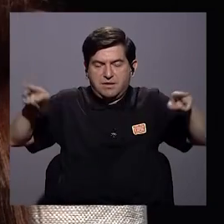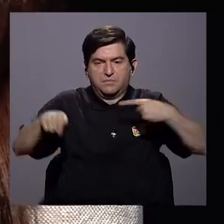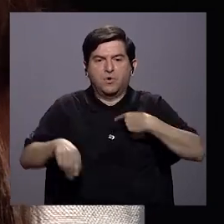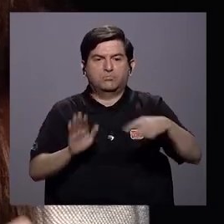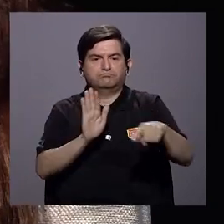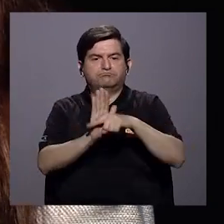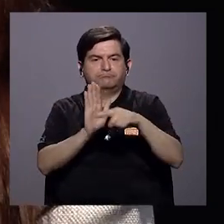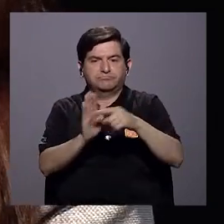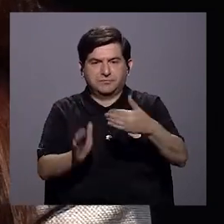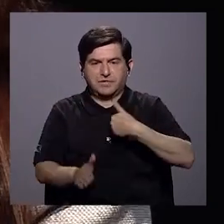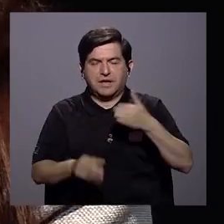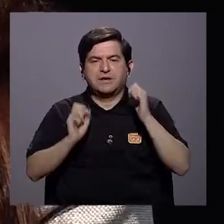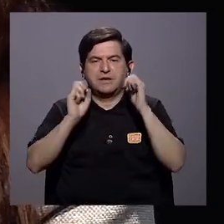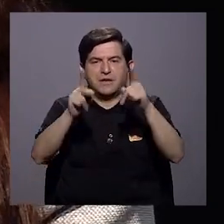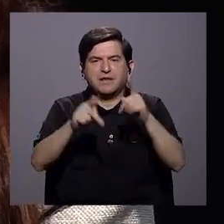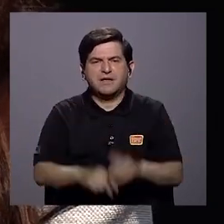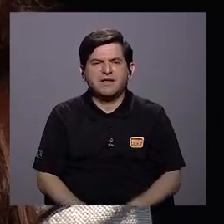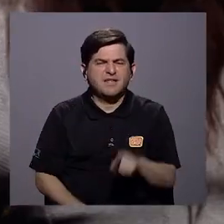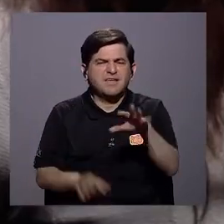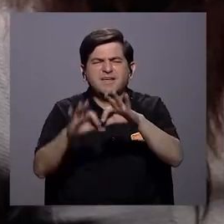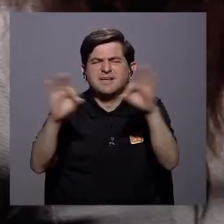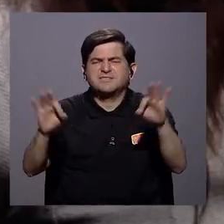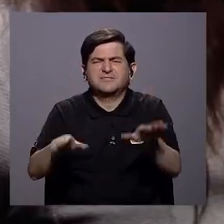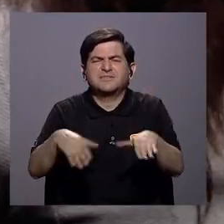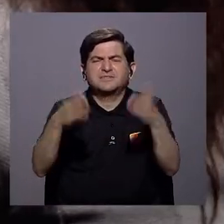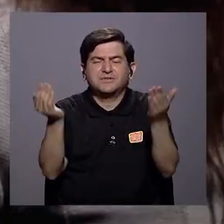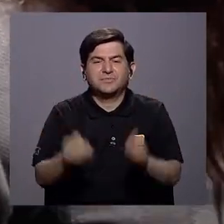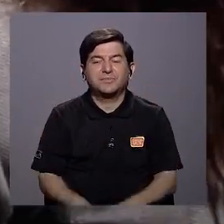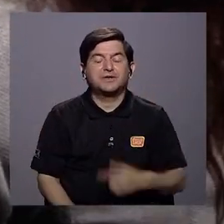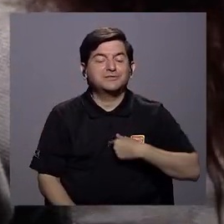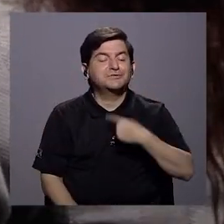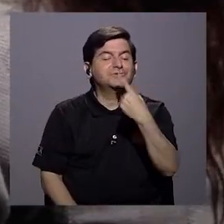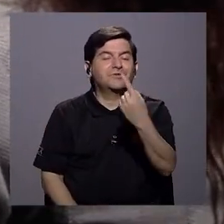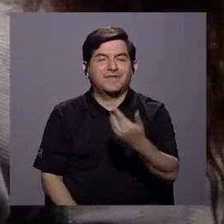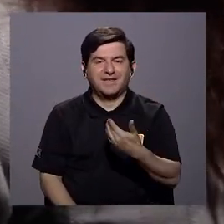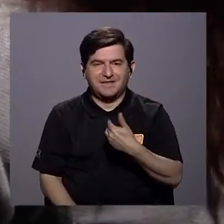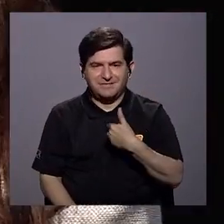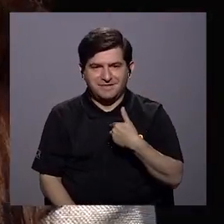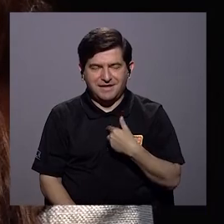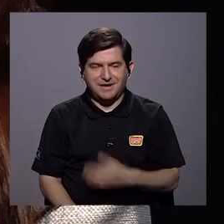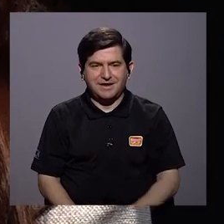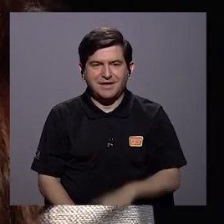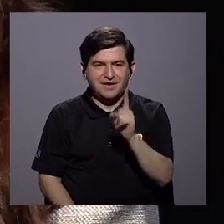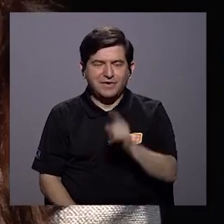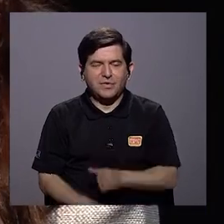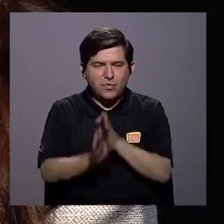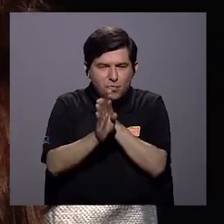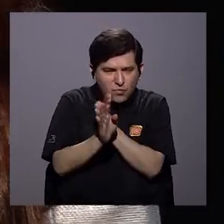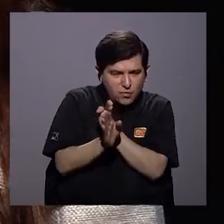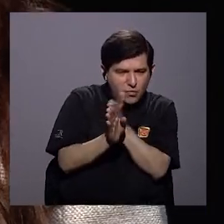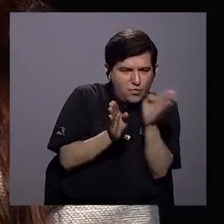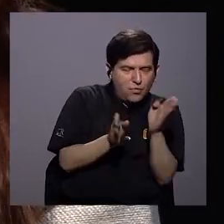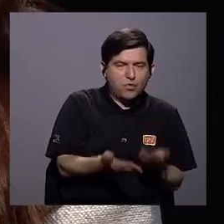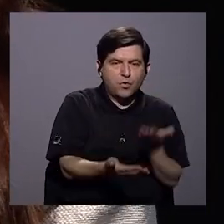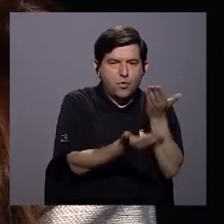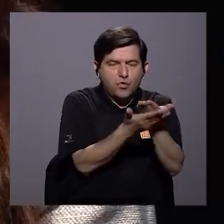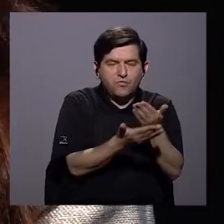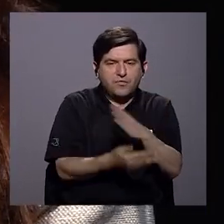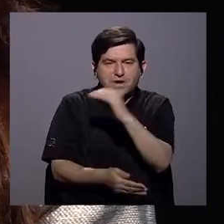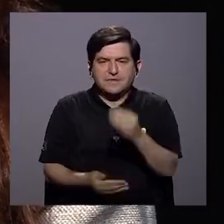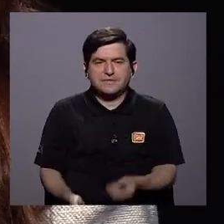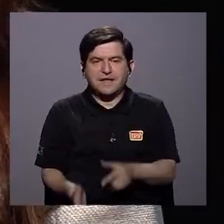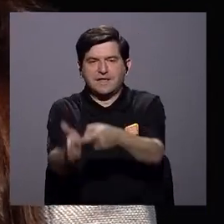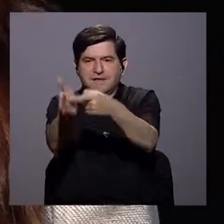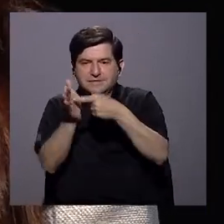puedo negar que tenemos oportunidad de ¿Cómo fue dijo esa frase? Yo lo que dije es que tenemos un desalineamiento de la oferta y la